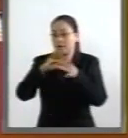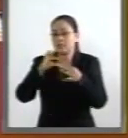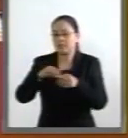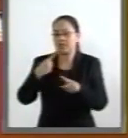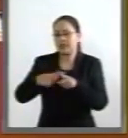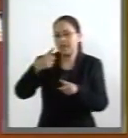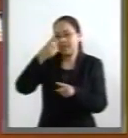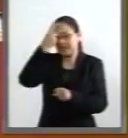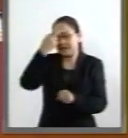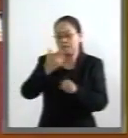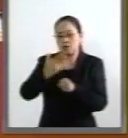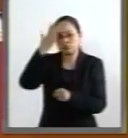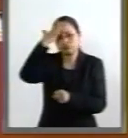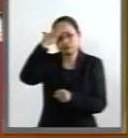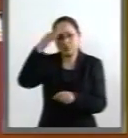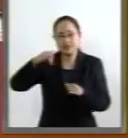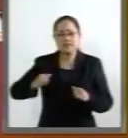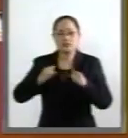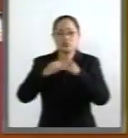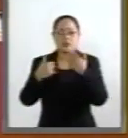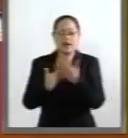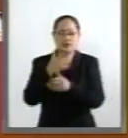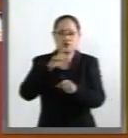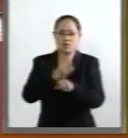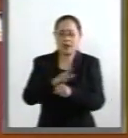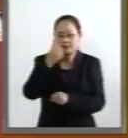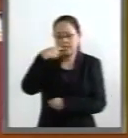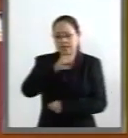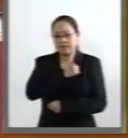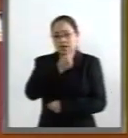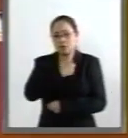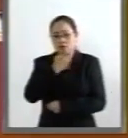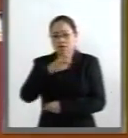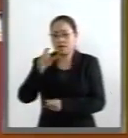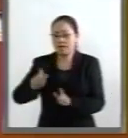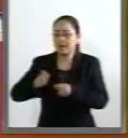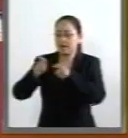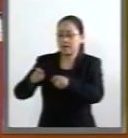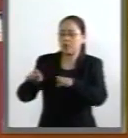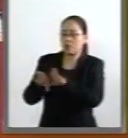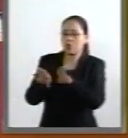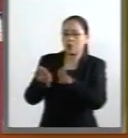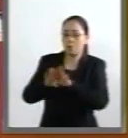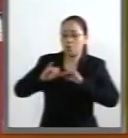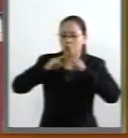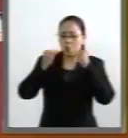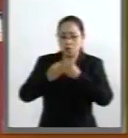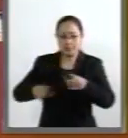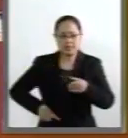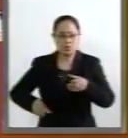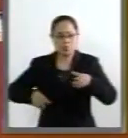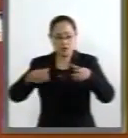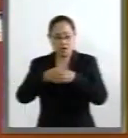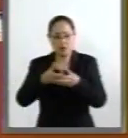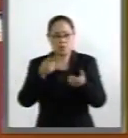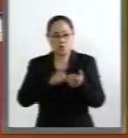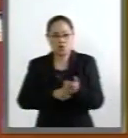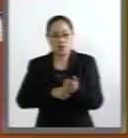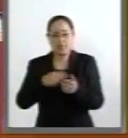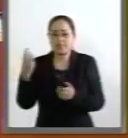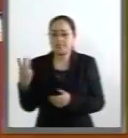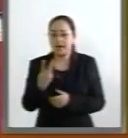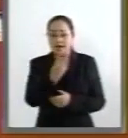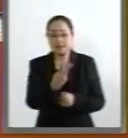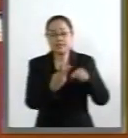generales de los Institutos Nacionales de Salud serán designados por las juntas de gobierno de una terna